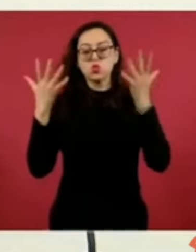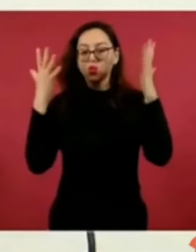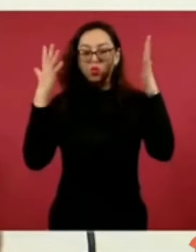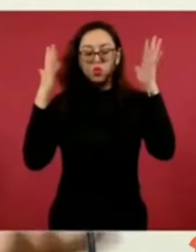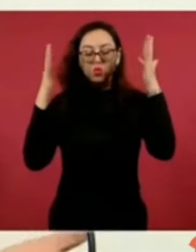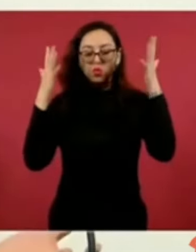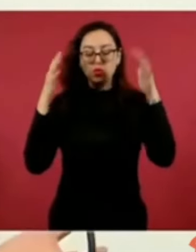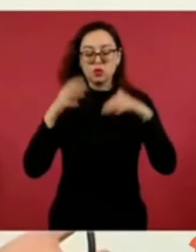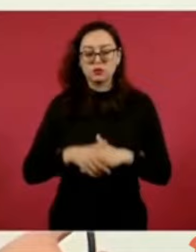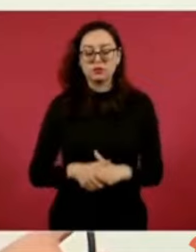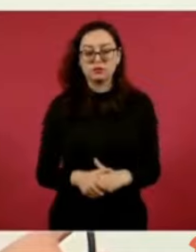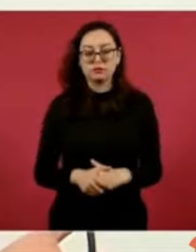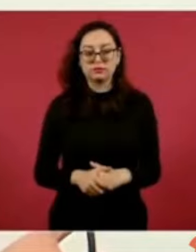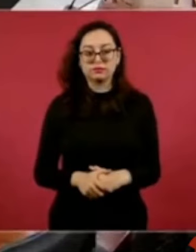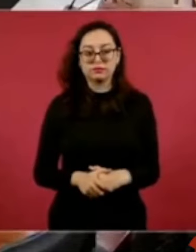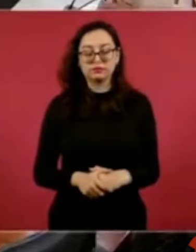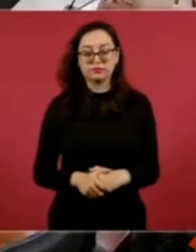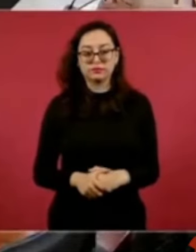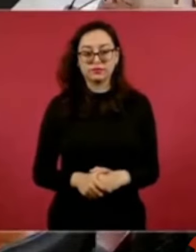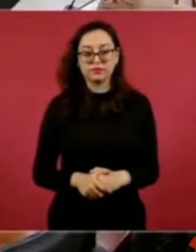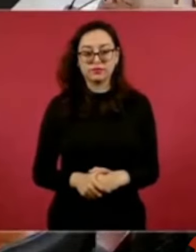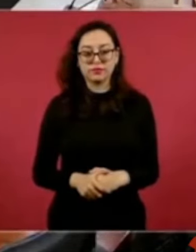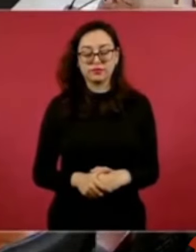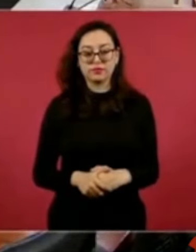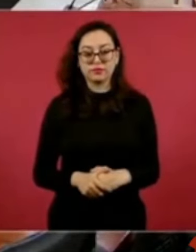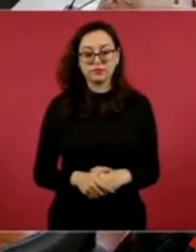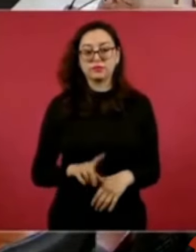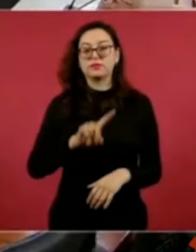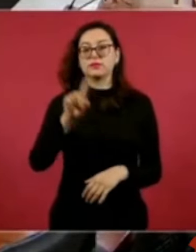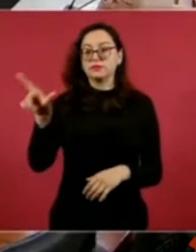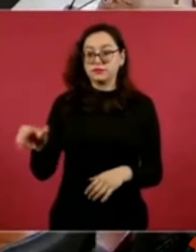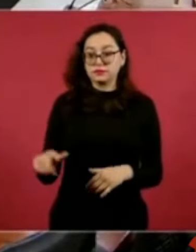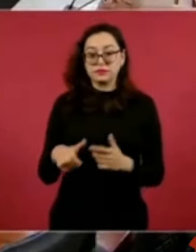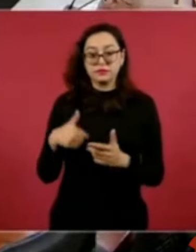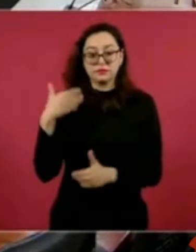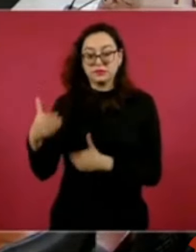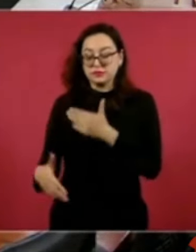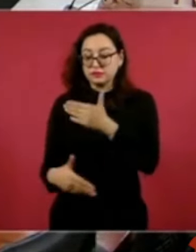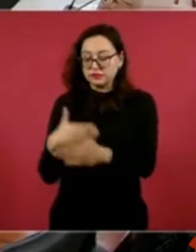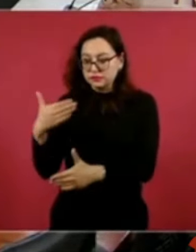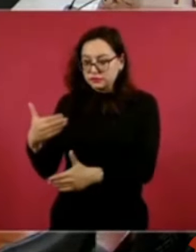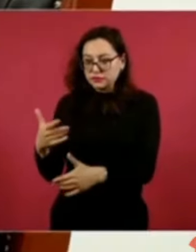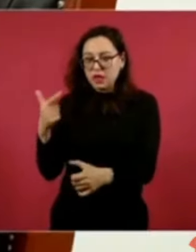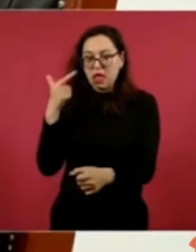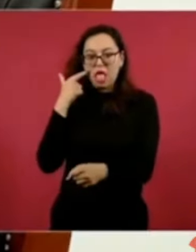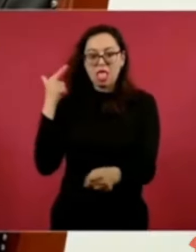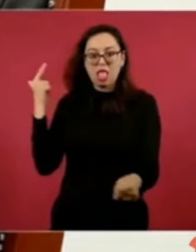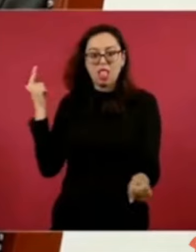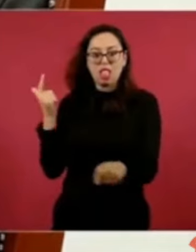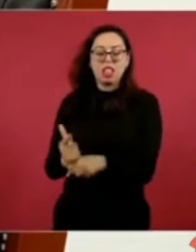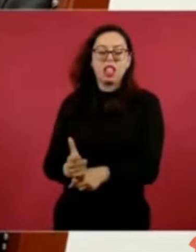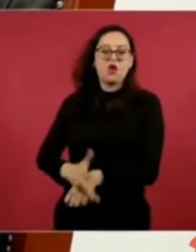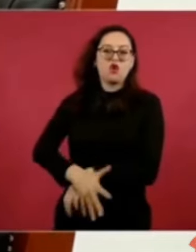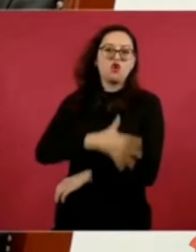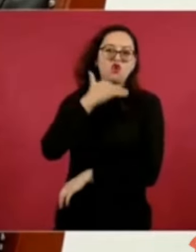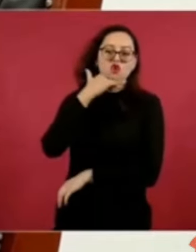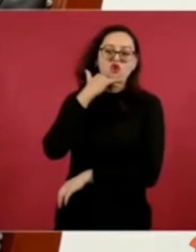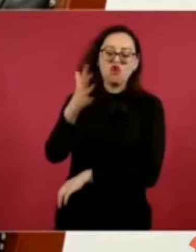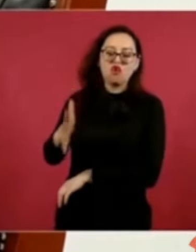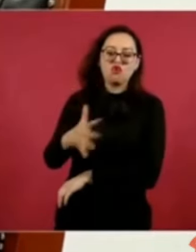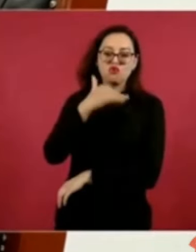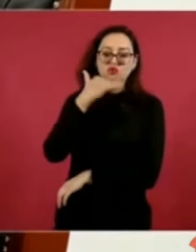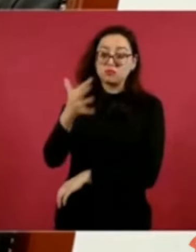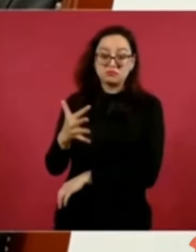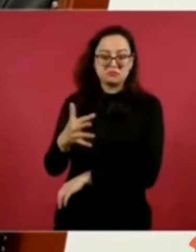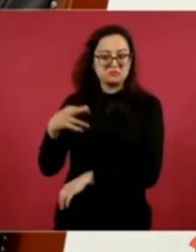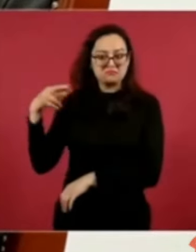Pues resulta que lo descubren con actos de corrupción y a la